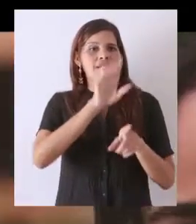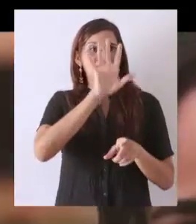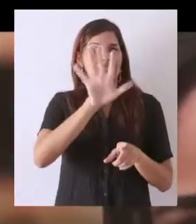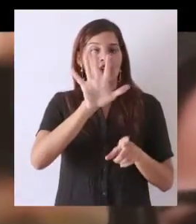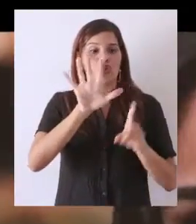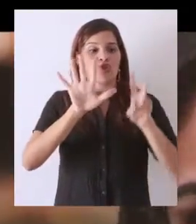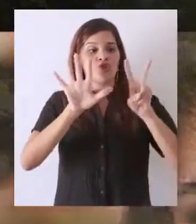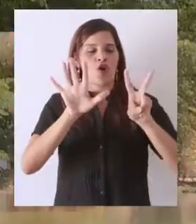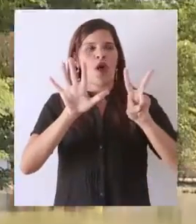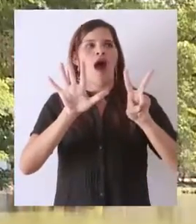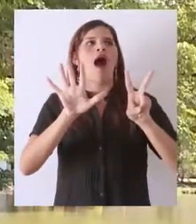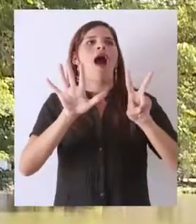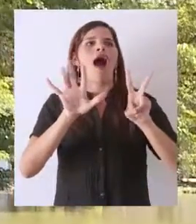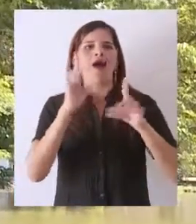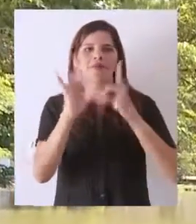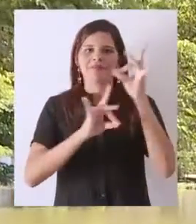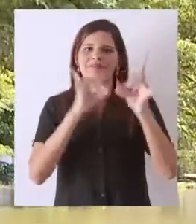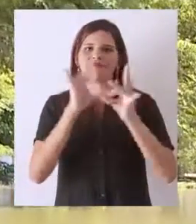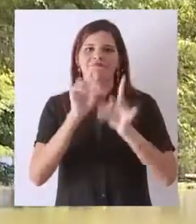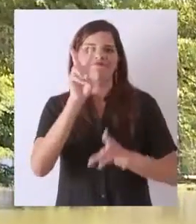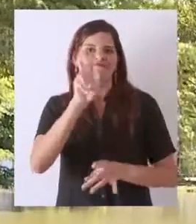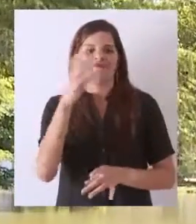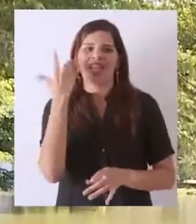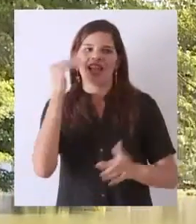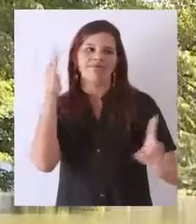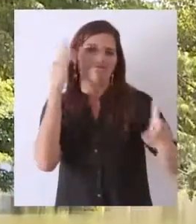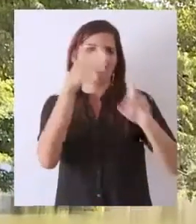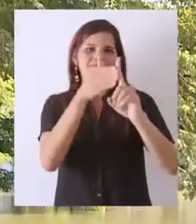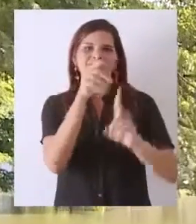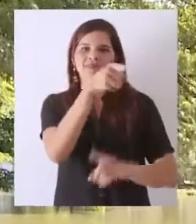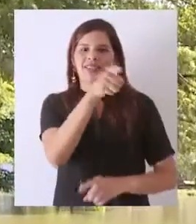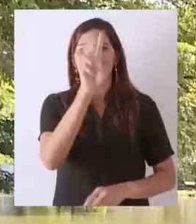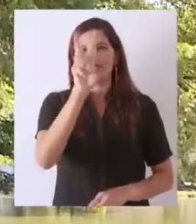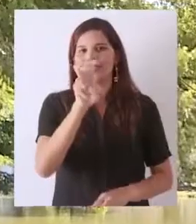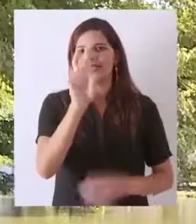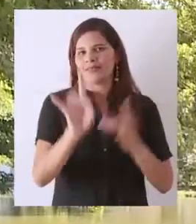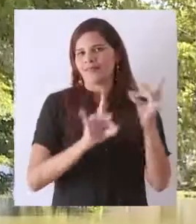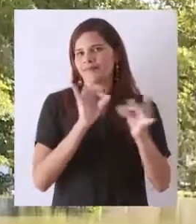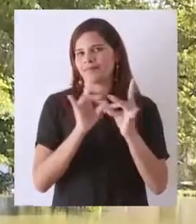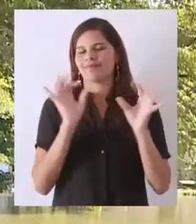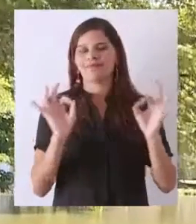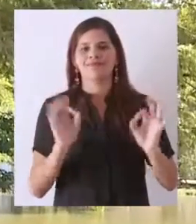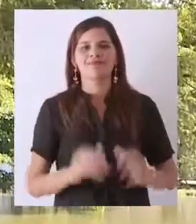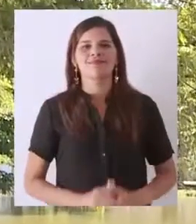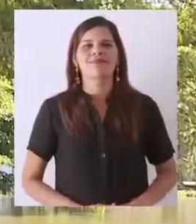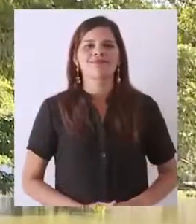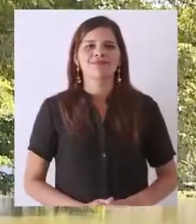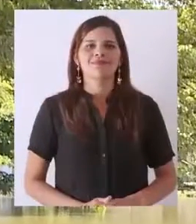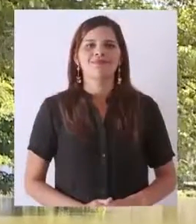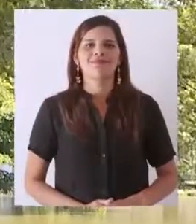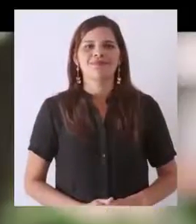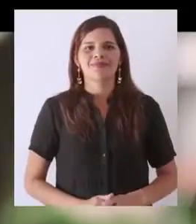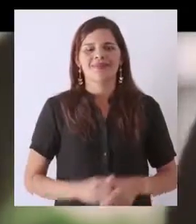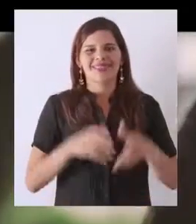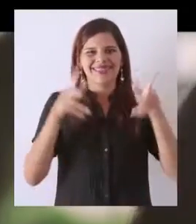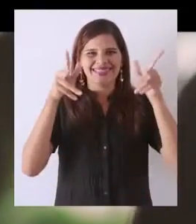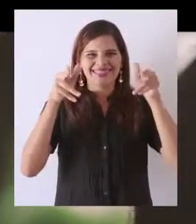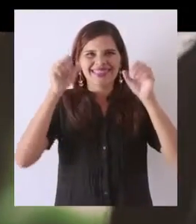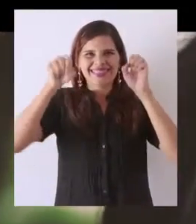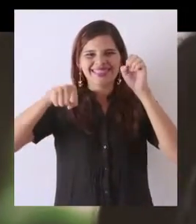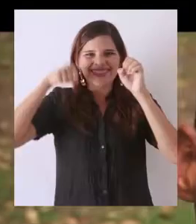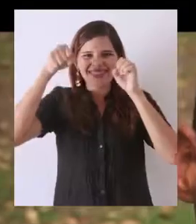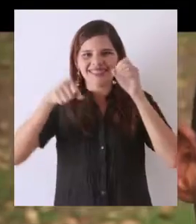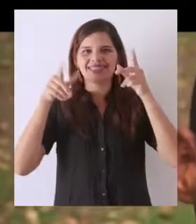5, es decir 5 más 2, 7 entonces ella al final decide irse completando un número 7 que sería el número de la perfección. La